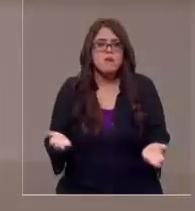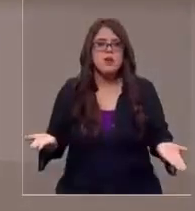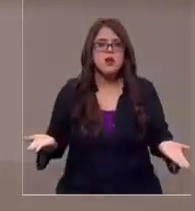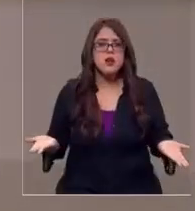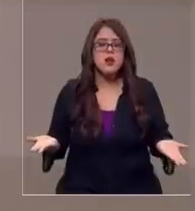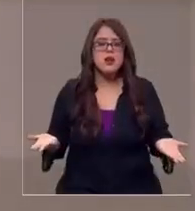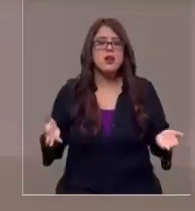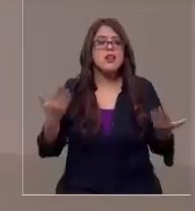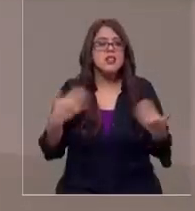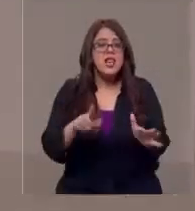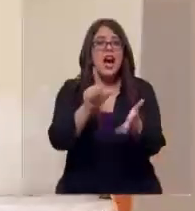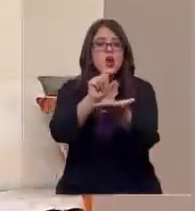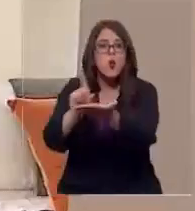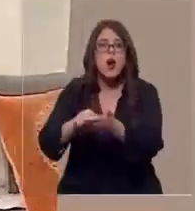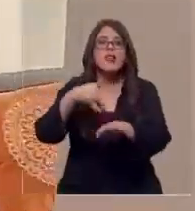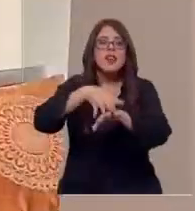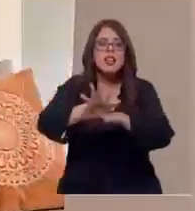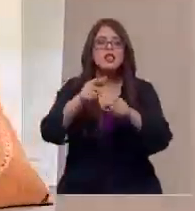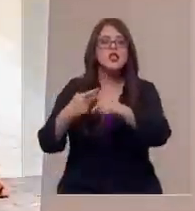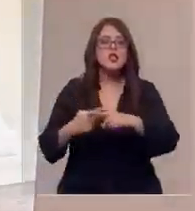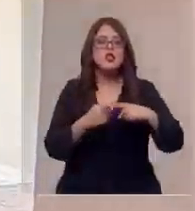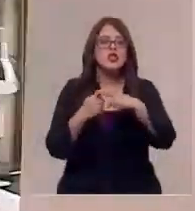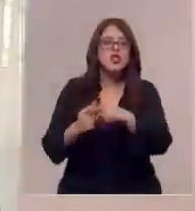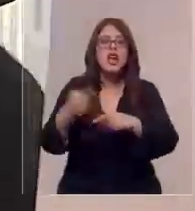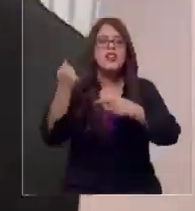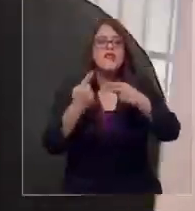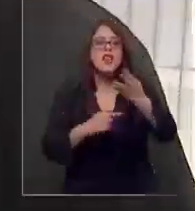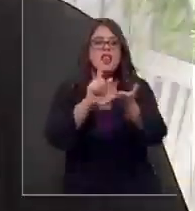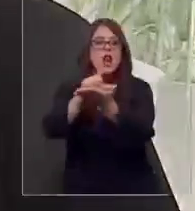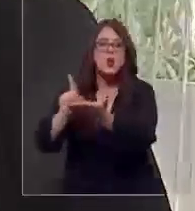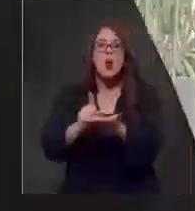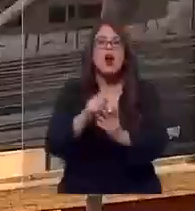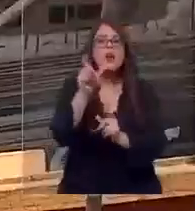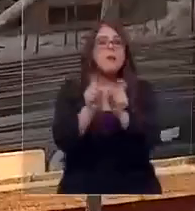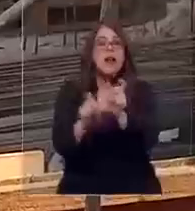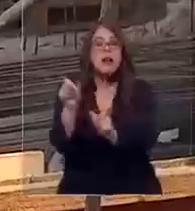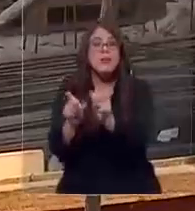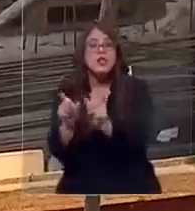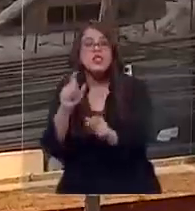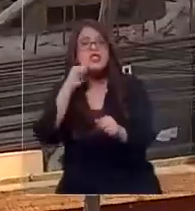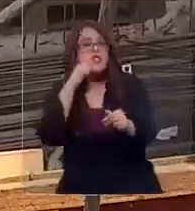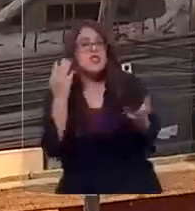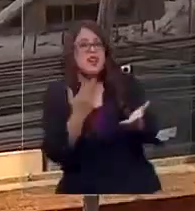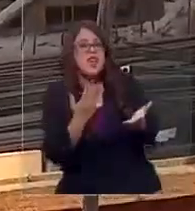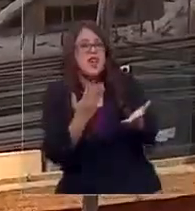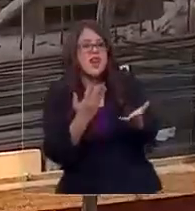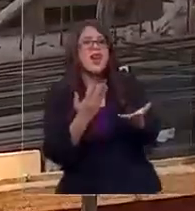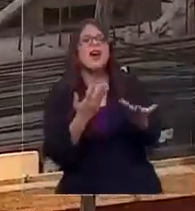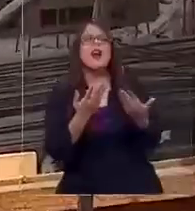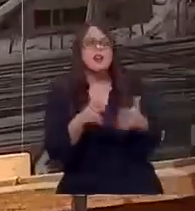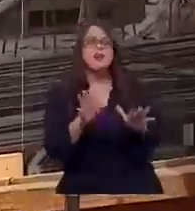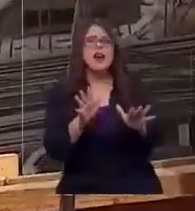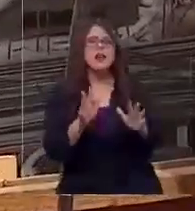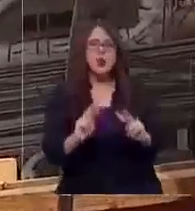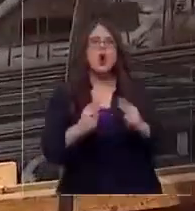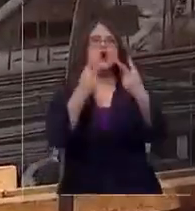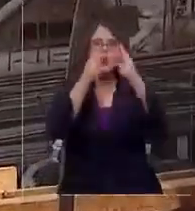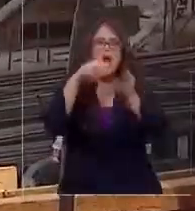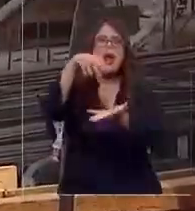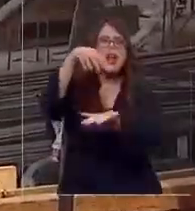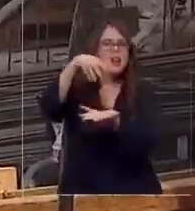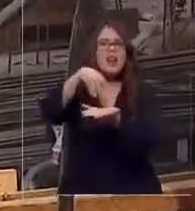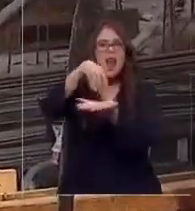Crear espacios de integración social en distintos barrios para los expertos es la manera de construir la ciudad,